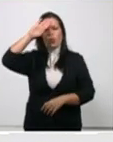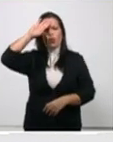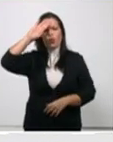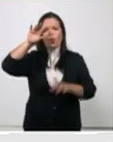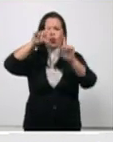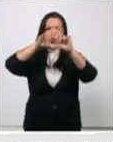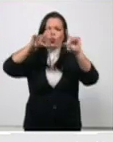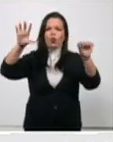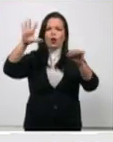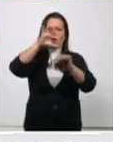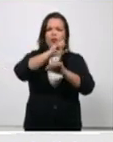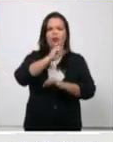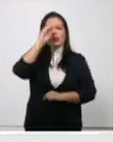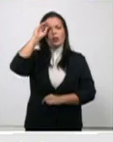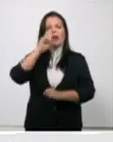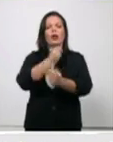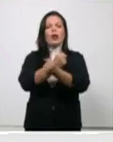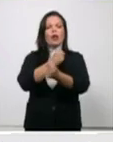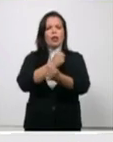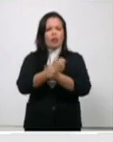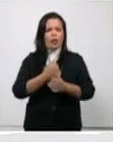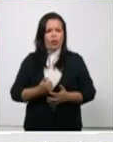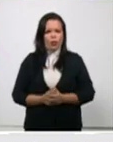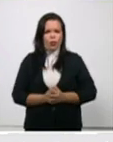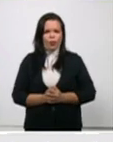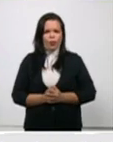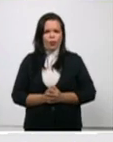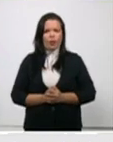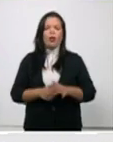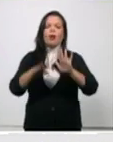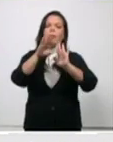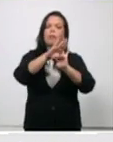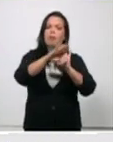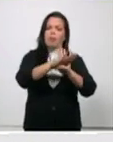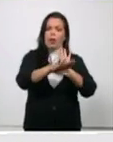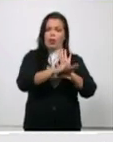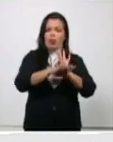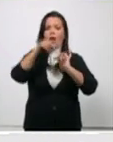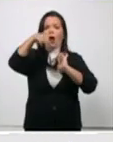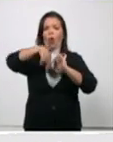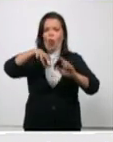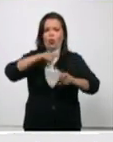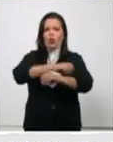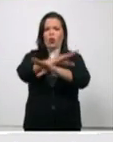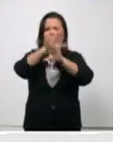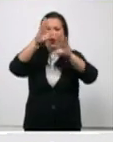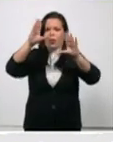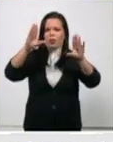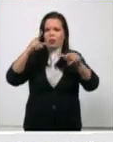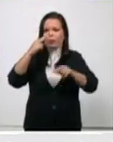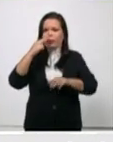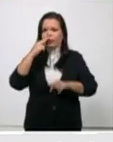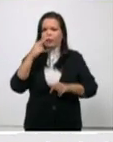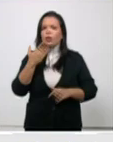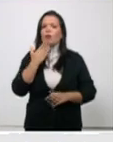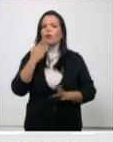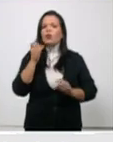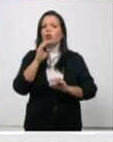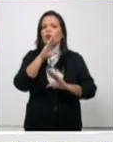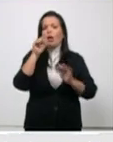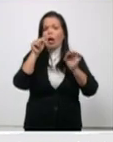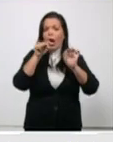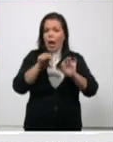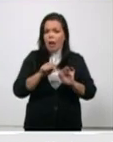las medidas creo que esta mañana en la revista de la mañana el doctor Carmelo Trujillo el jefe de control sanitario hizo una